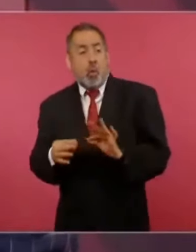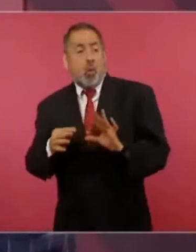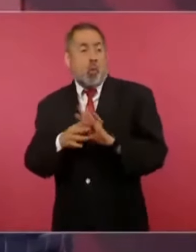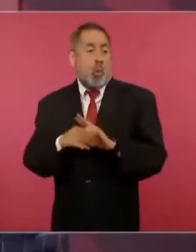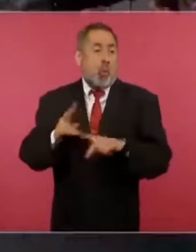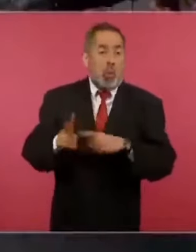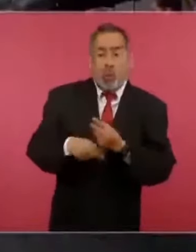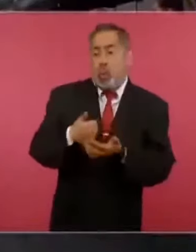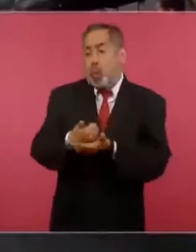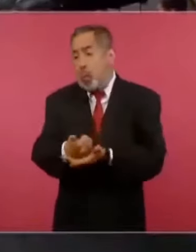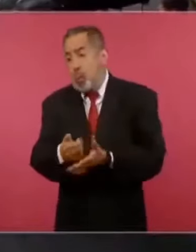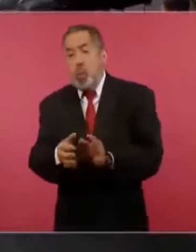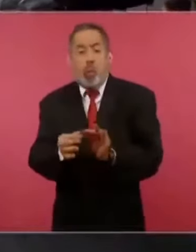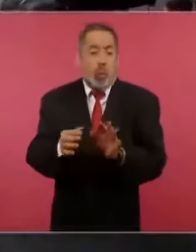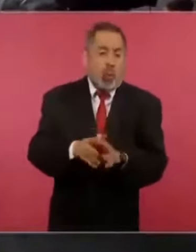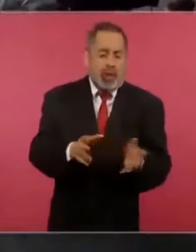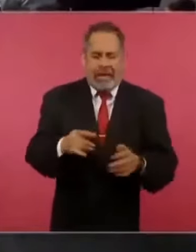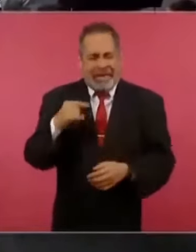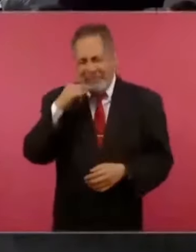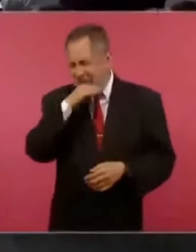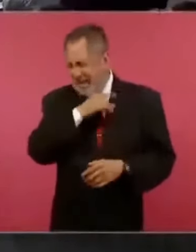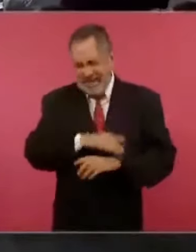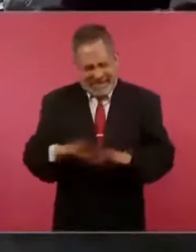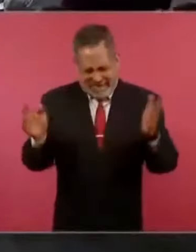de hipocresía.